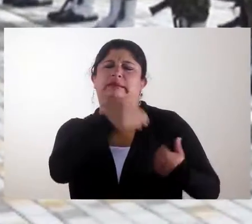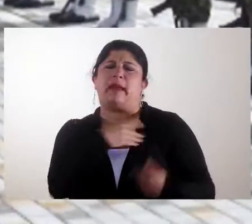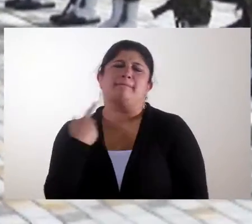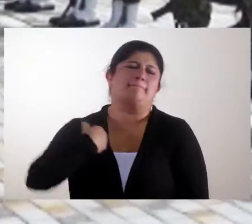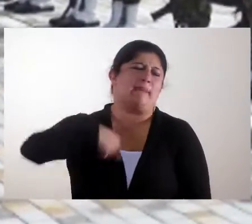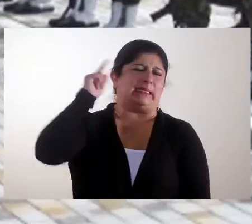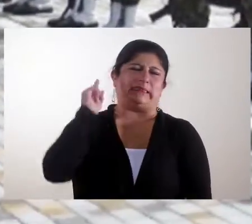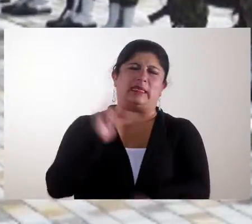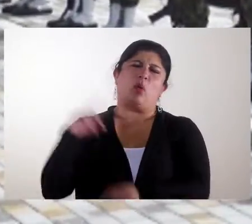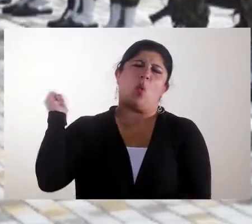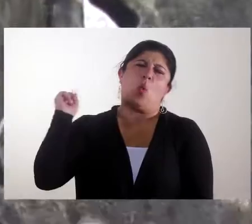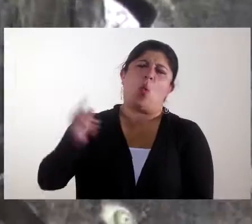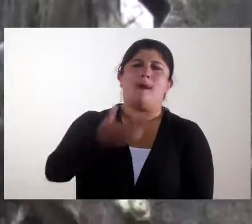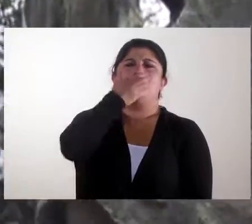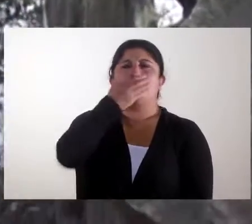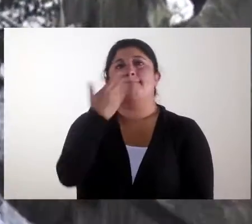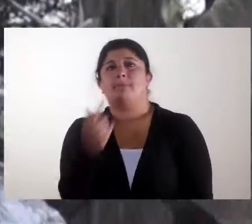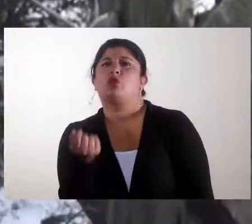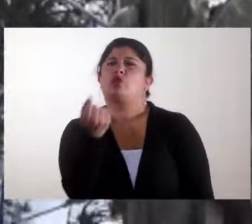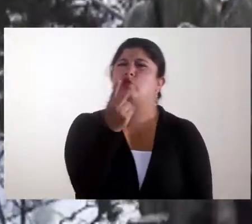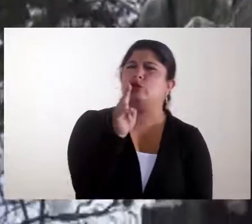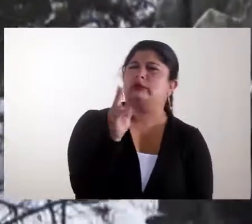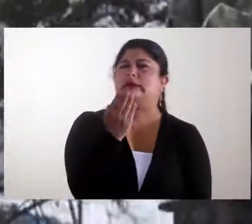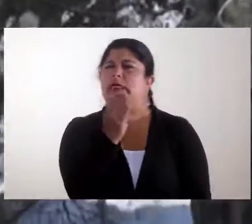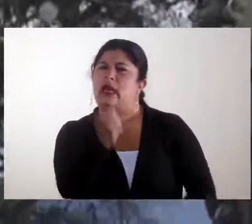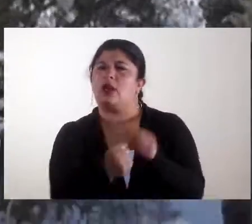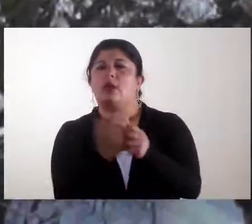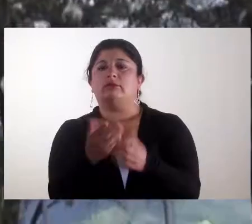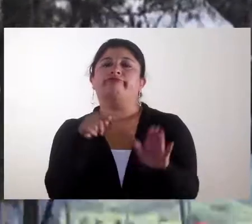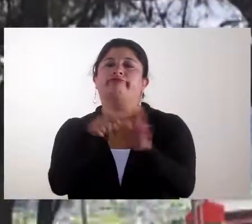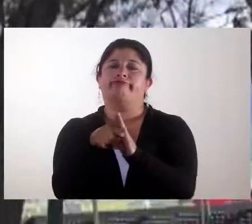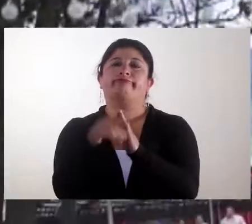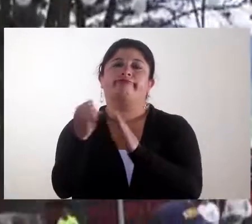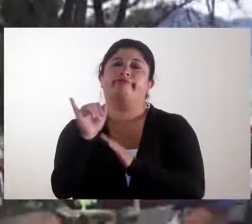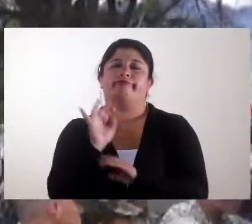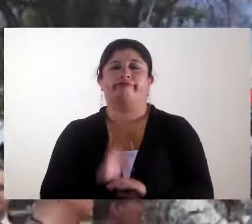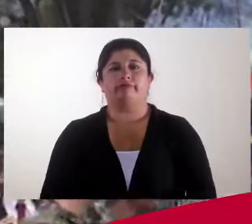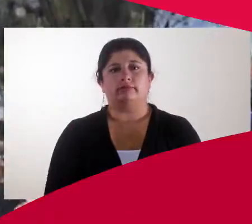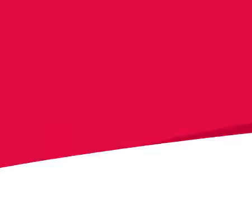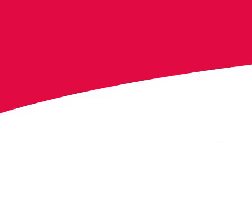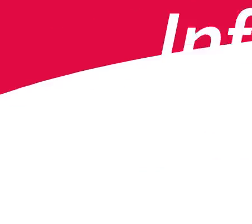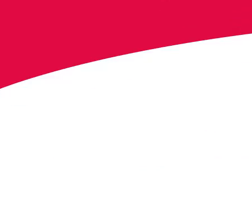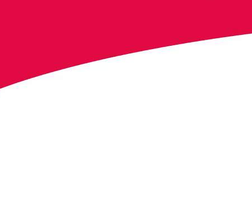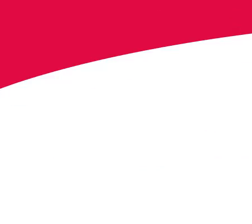que esta ocasión se tuvo como referente al sargento primero Livio José Martínez Estrada.